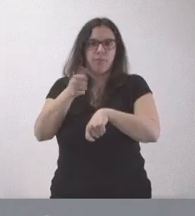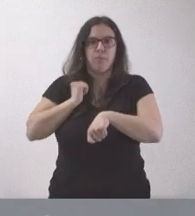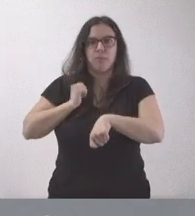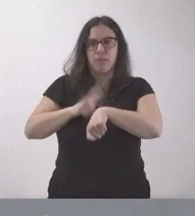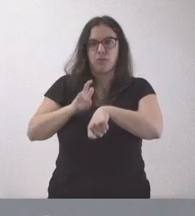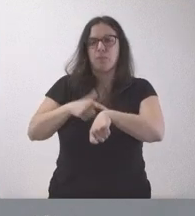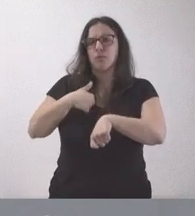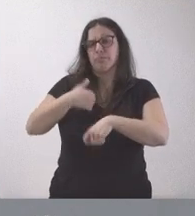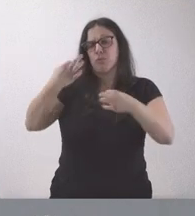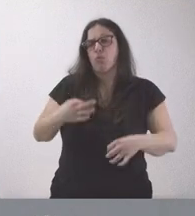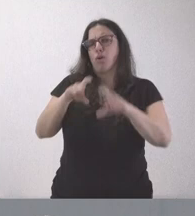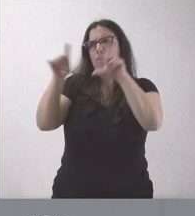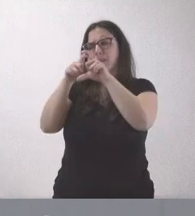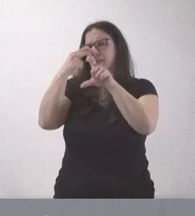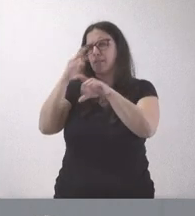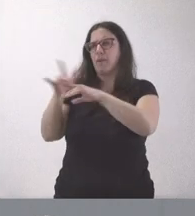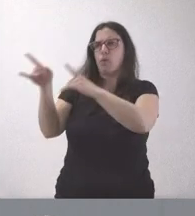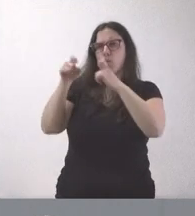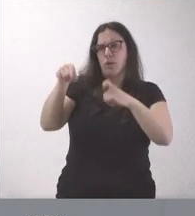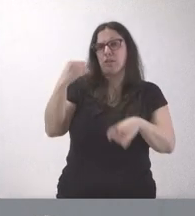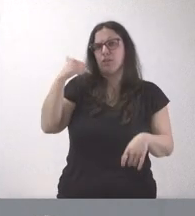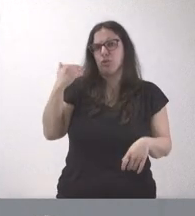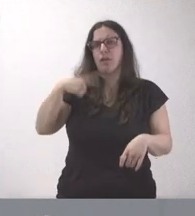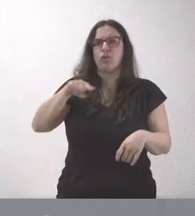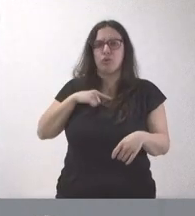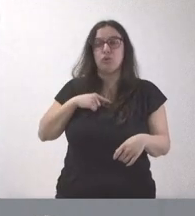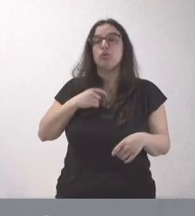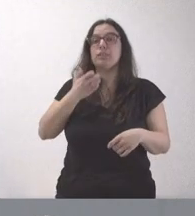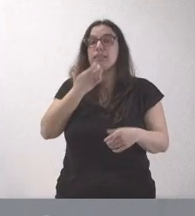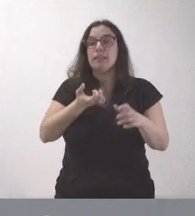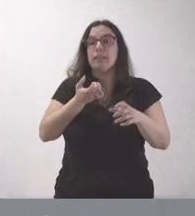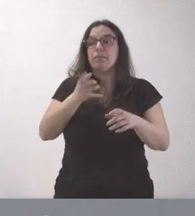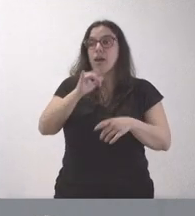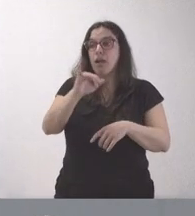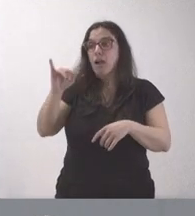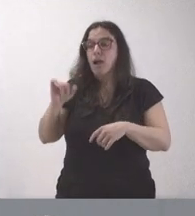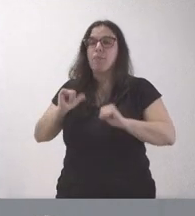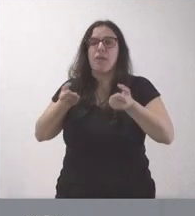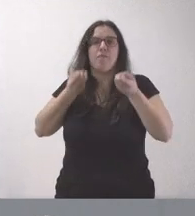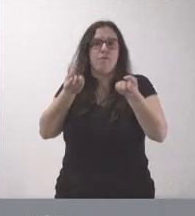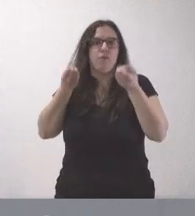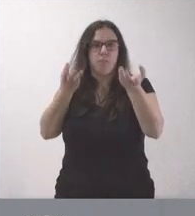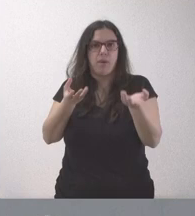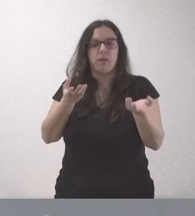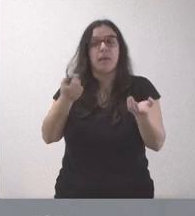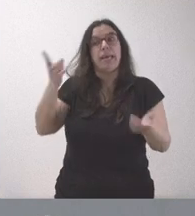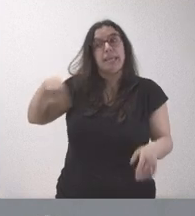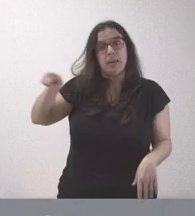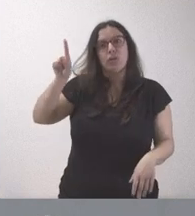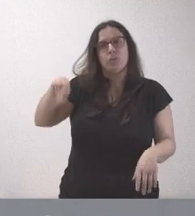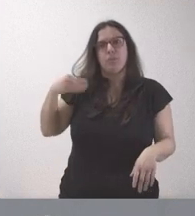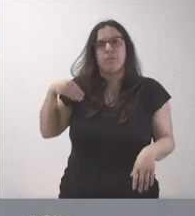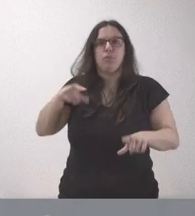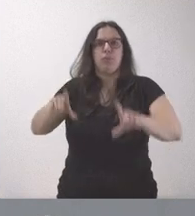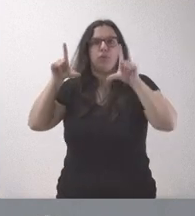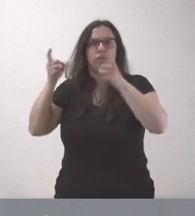muchas empresas interesadas en instalarse en Soria. Y les iremos informando a medida que las empresas se vayan decidiendo su instalación. Y serán ellos también los protagonistas de esas